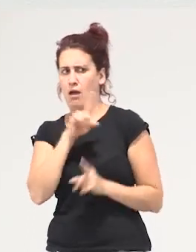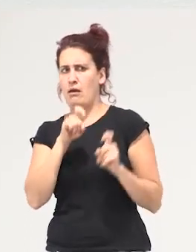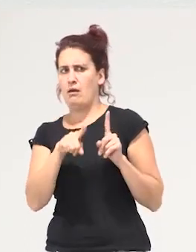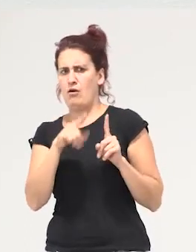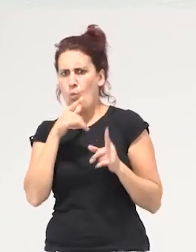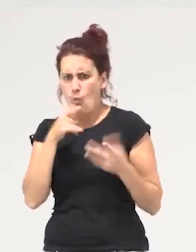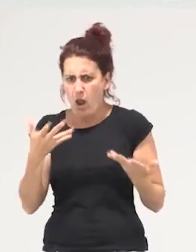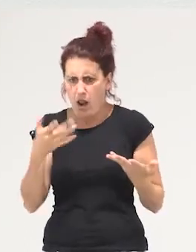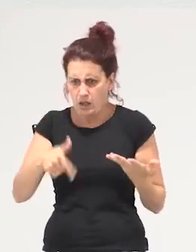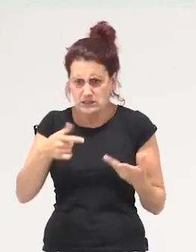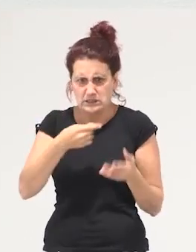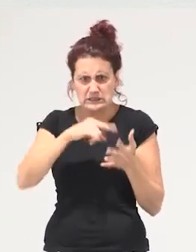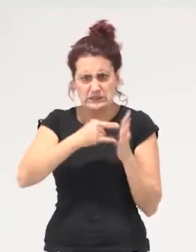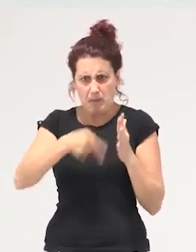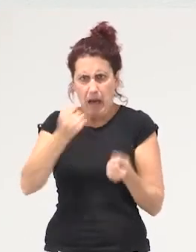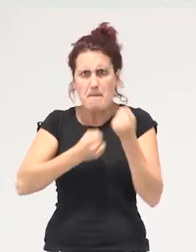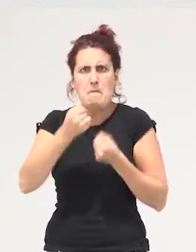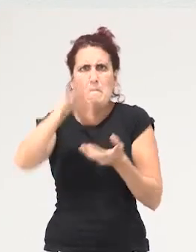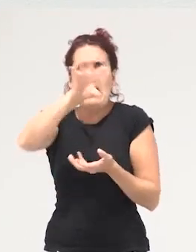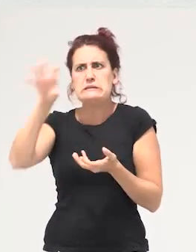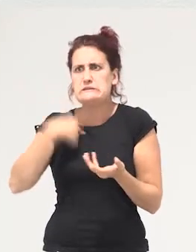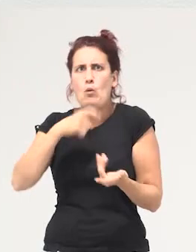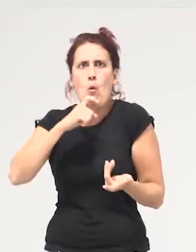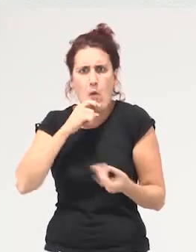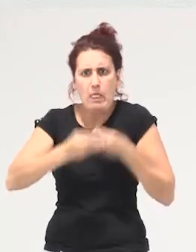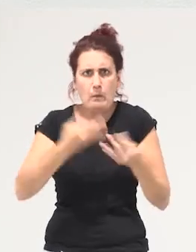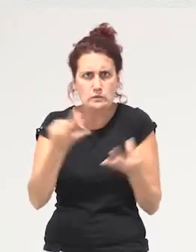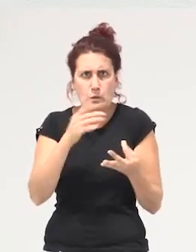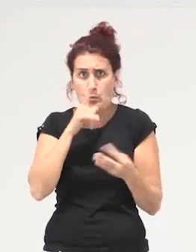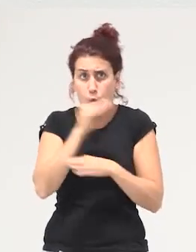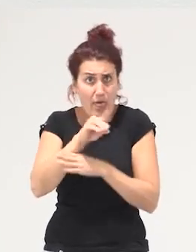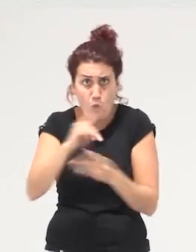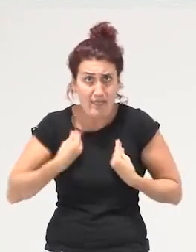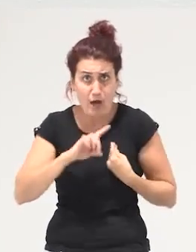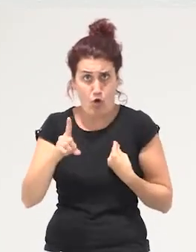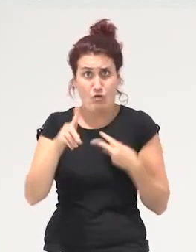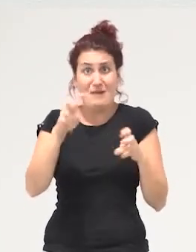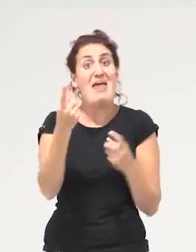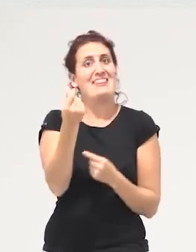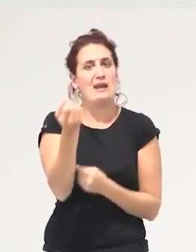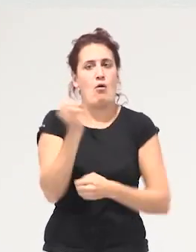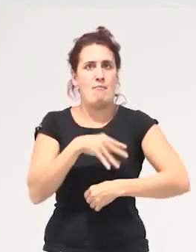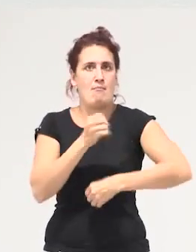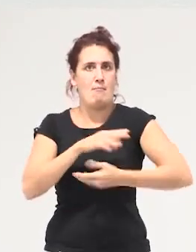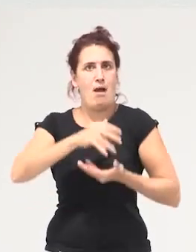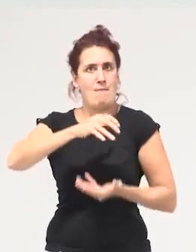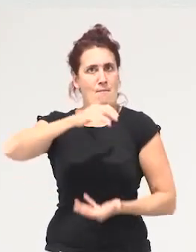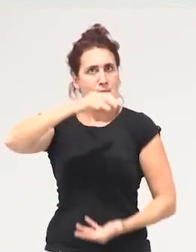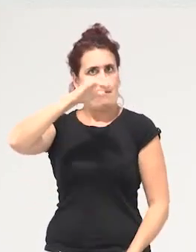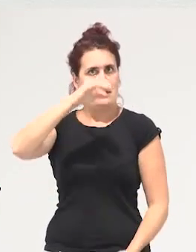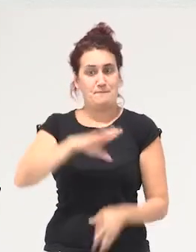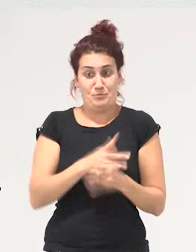el eje vertebrador de nuestro sistema económico que no es el cuidado de la vida sino la acumulación de capital entonces los cuidados no pueden ser